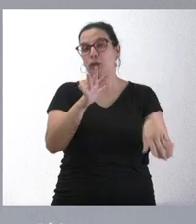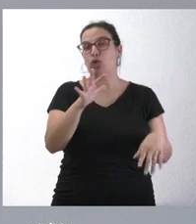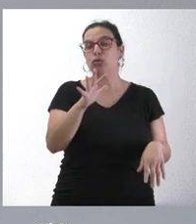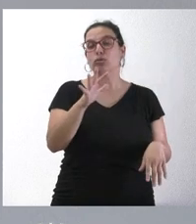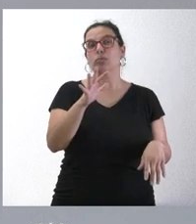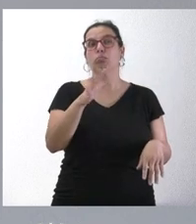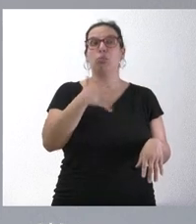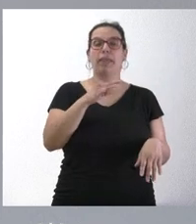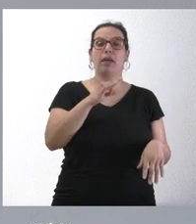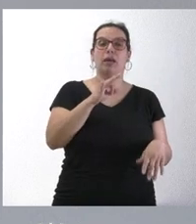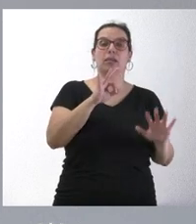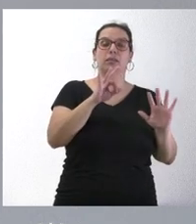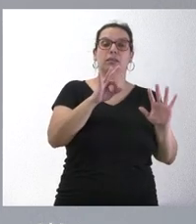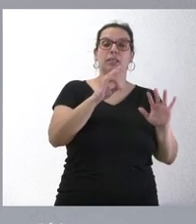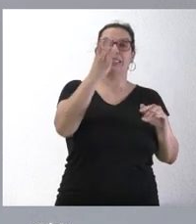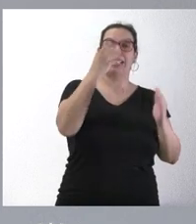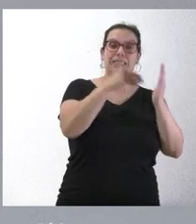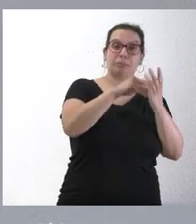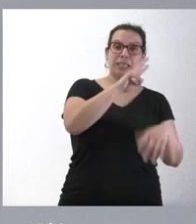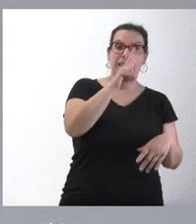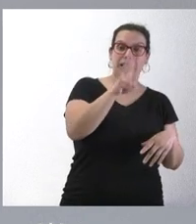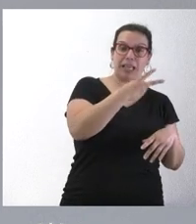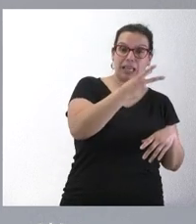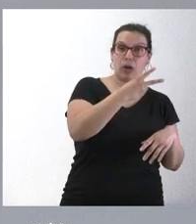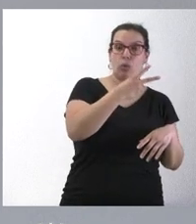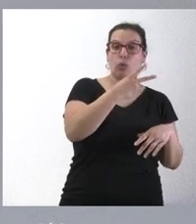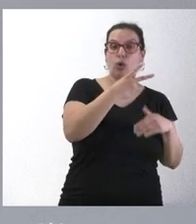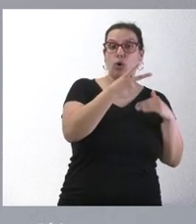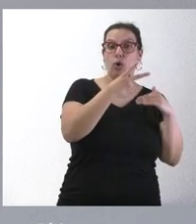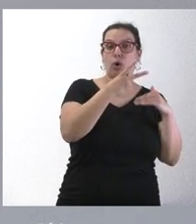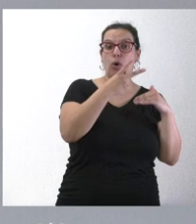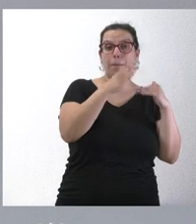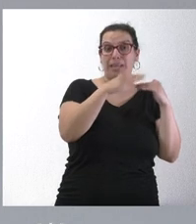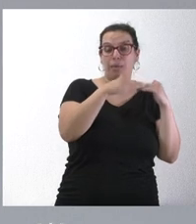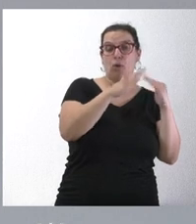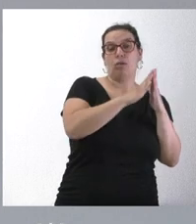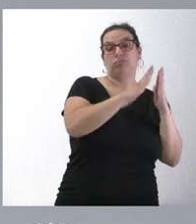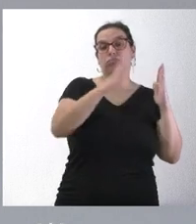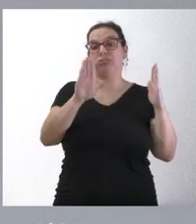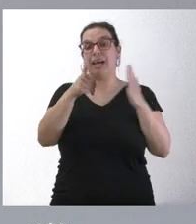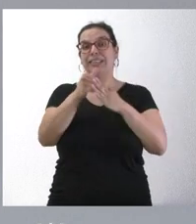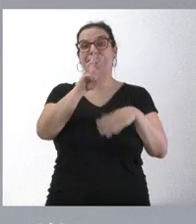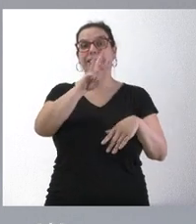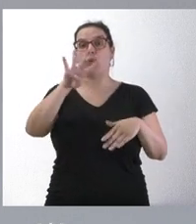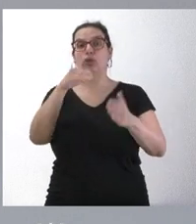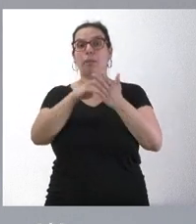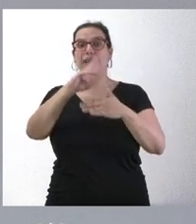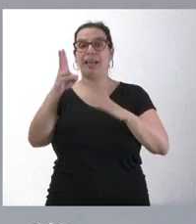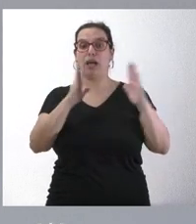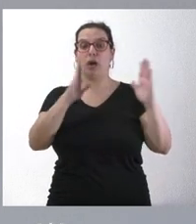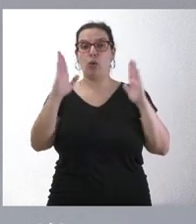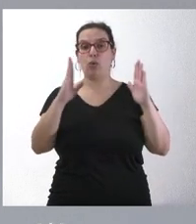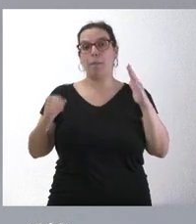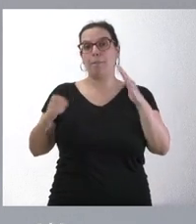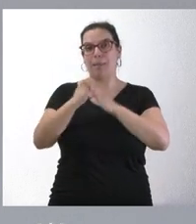una horquilla, en torno a 3.000 euros el municipio que menos y 34.000 euros dentro